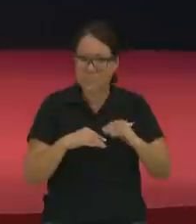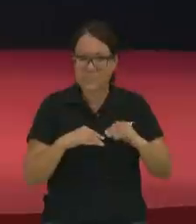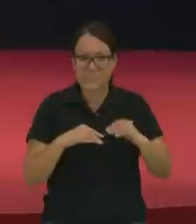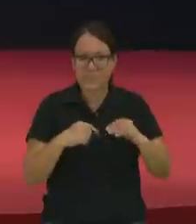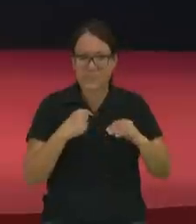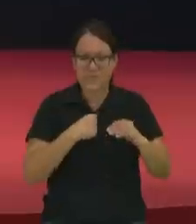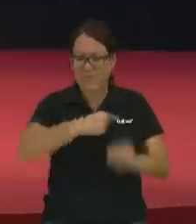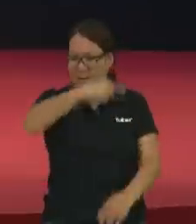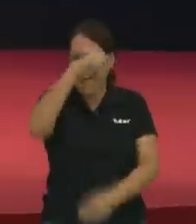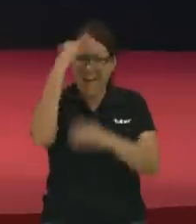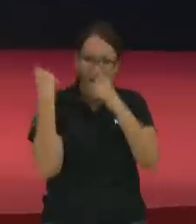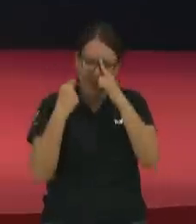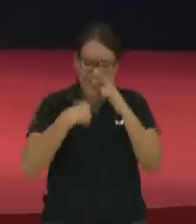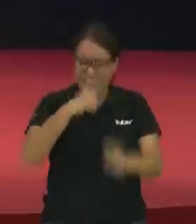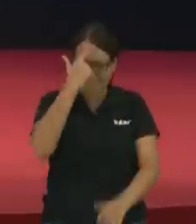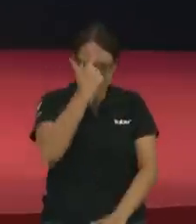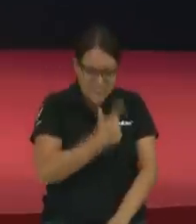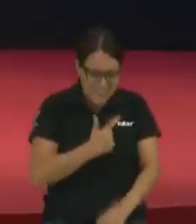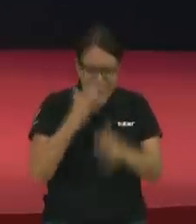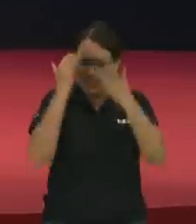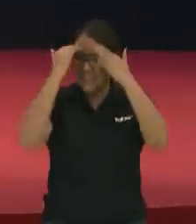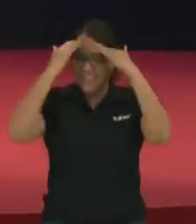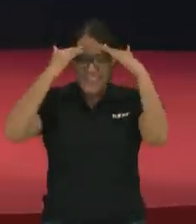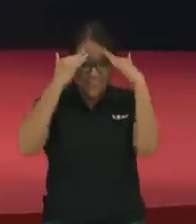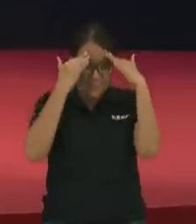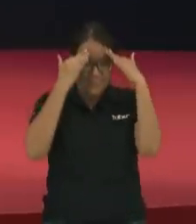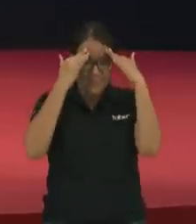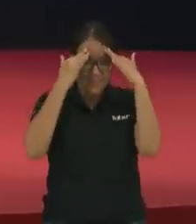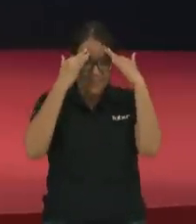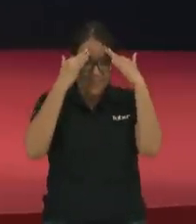harto, de triste, de desesperado.